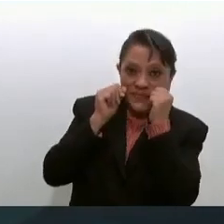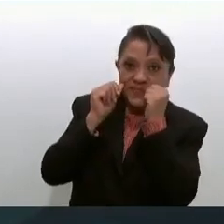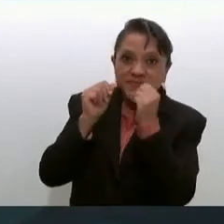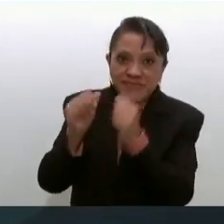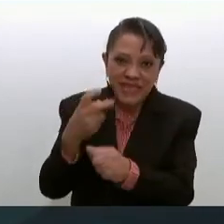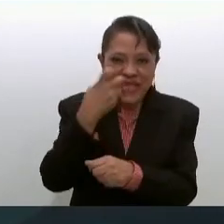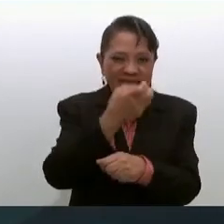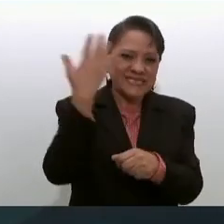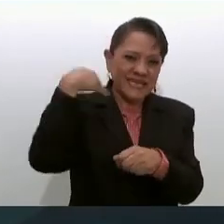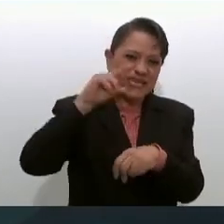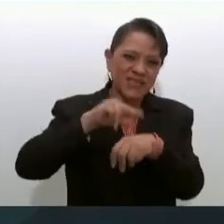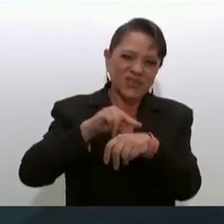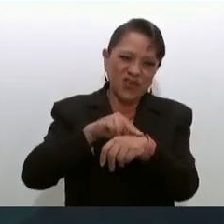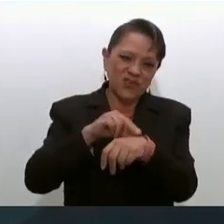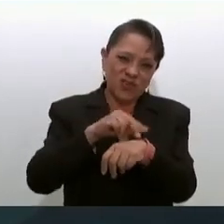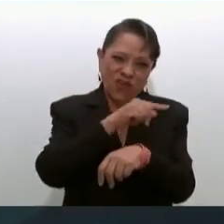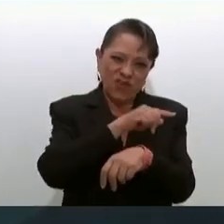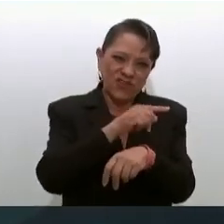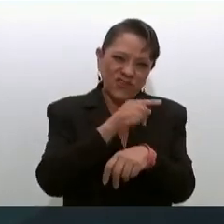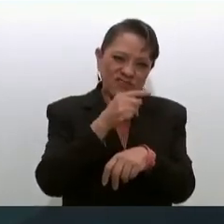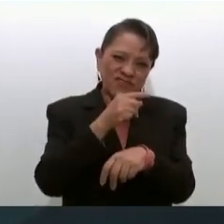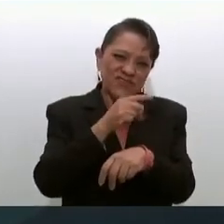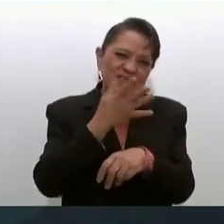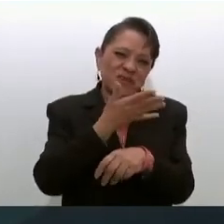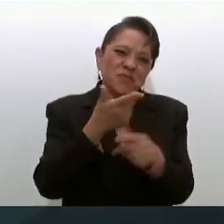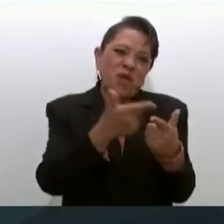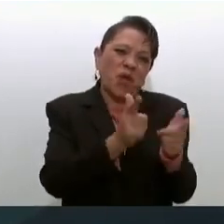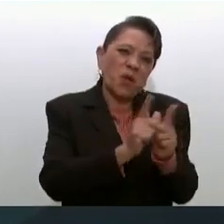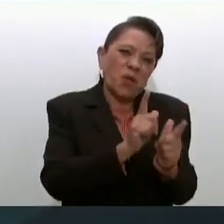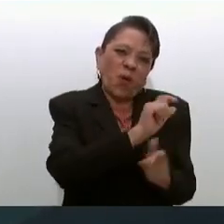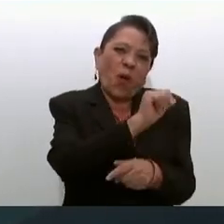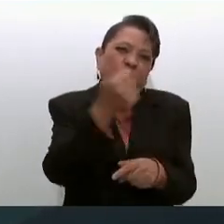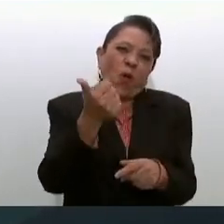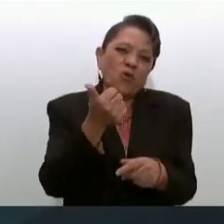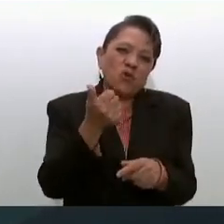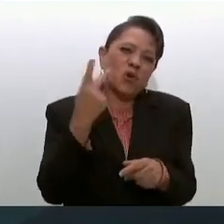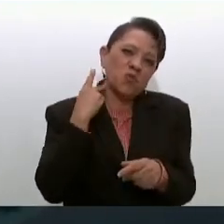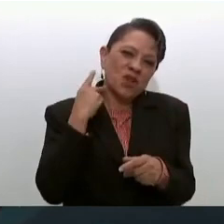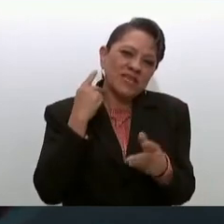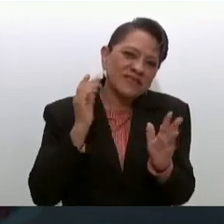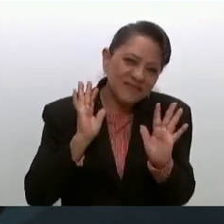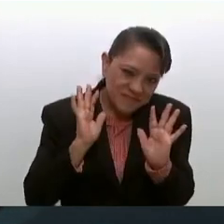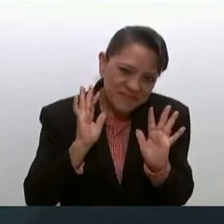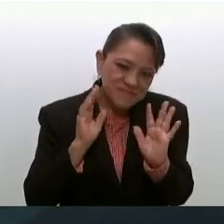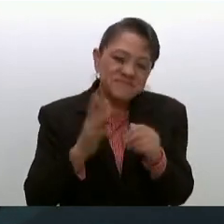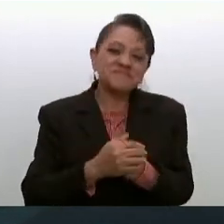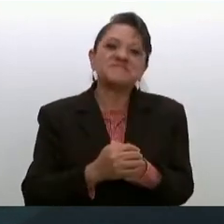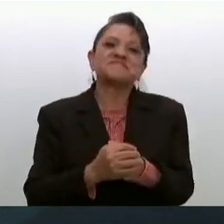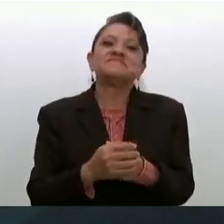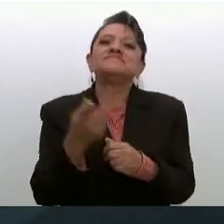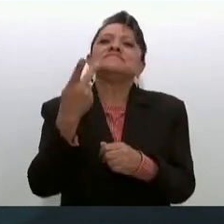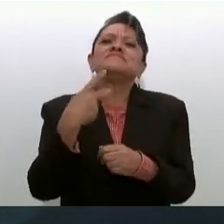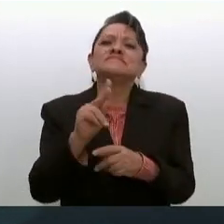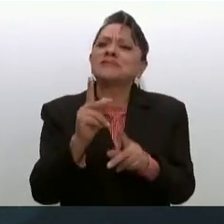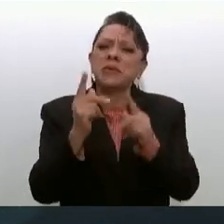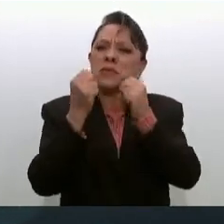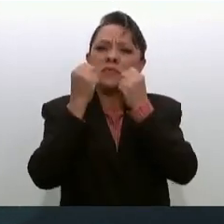yo creo nunca le he preguntado pero y ni se va a enterar porque aquí no somos